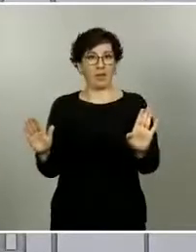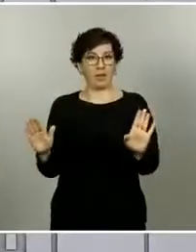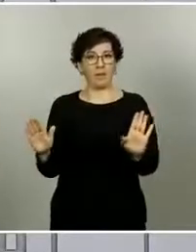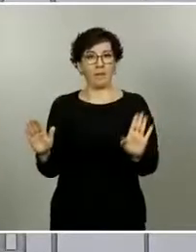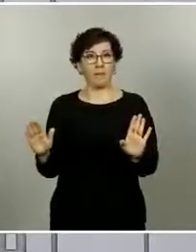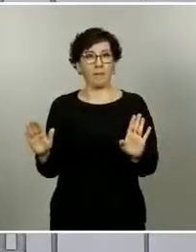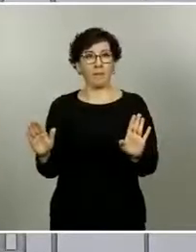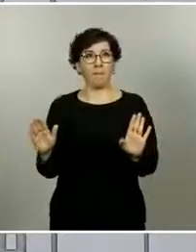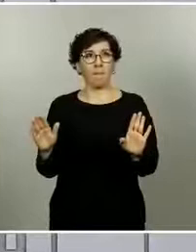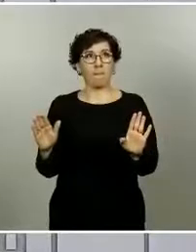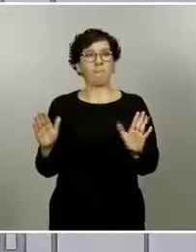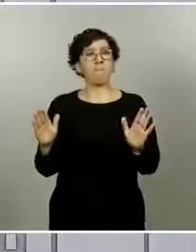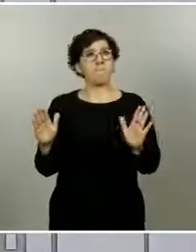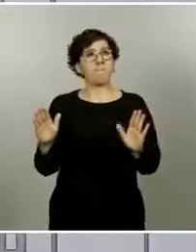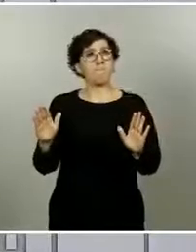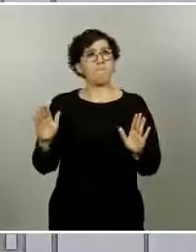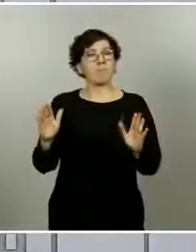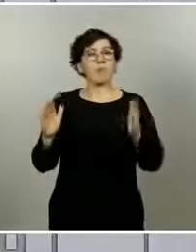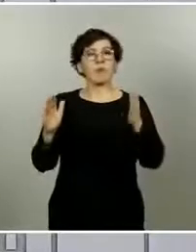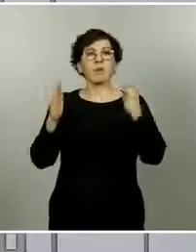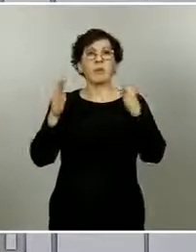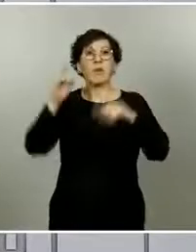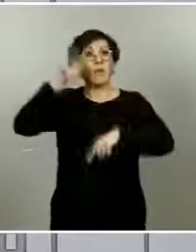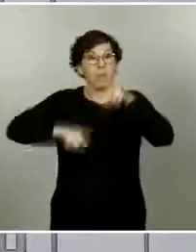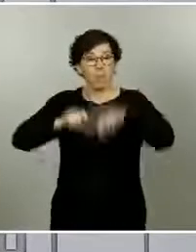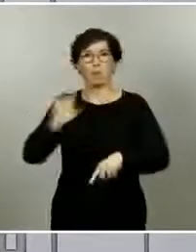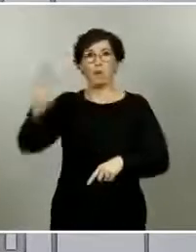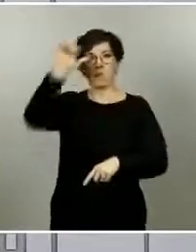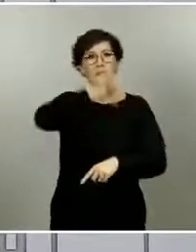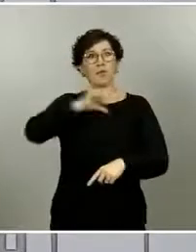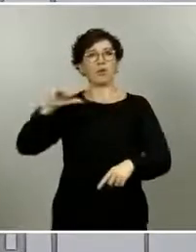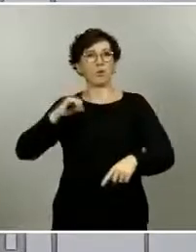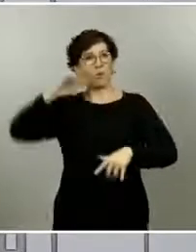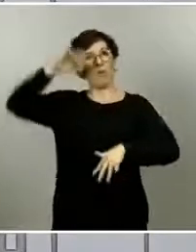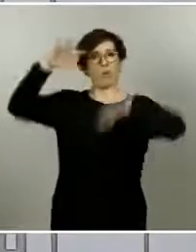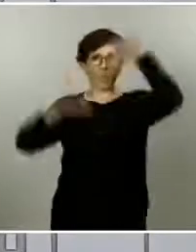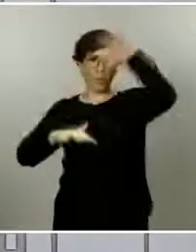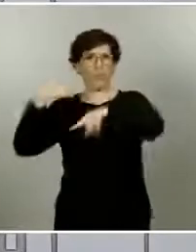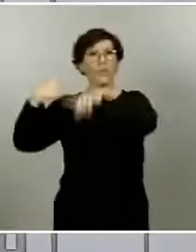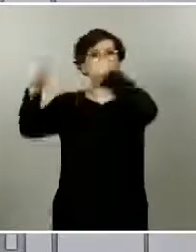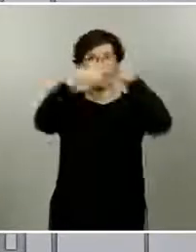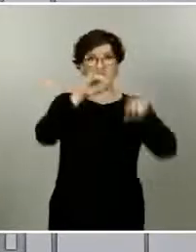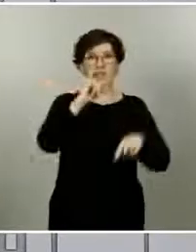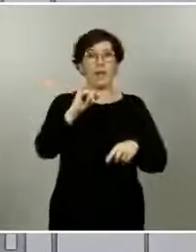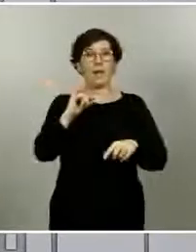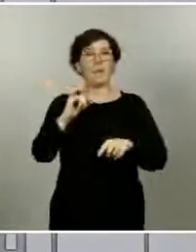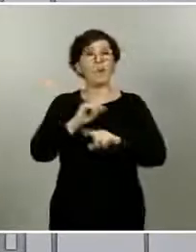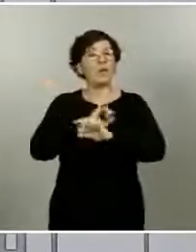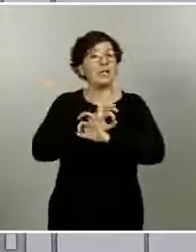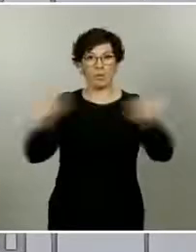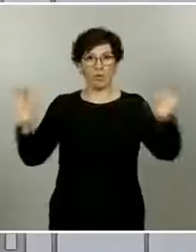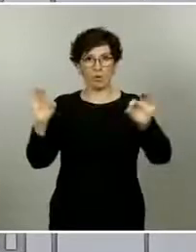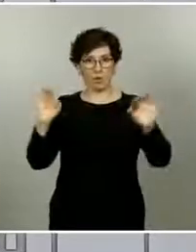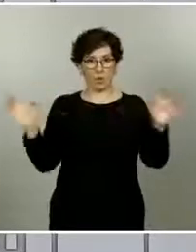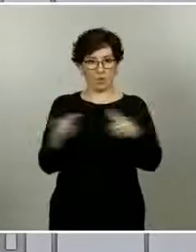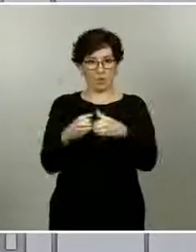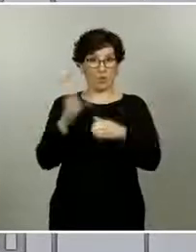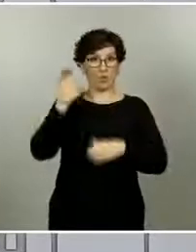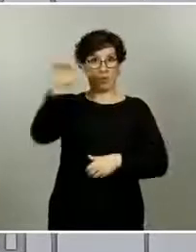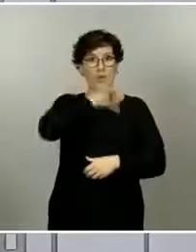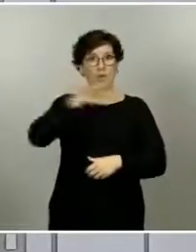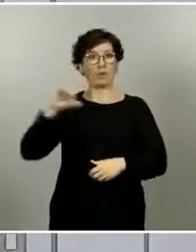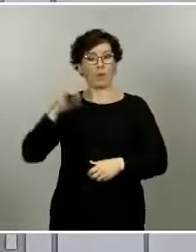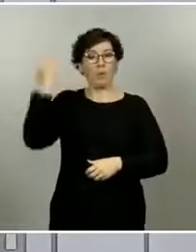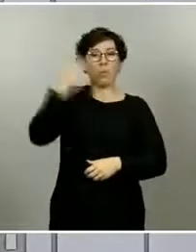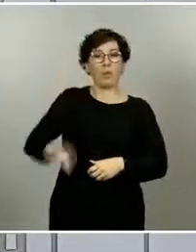lo que ha pasado en España. Hay una importante variación entre comunidades autónomas, pero ninguna llega a tener esa inmunidad de rebaño que nos podría proteger